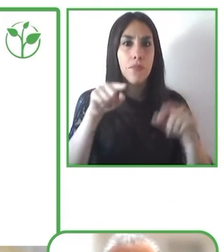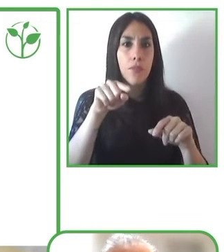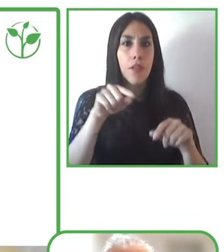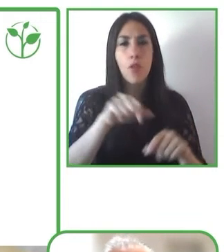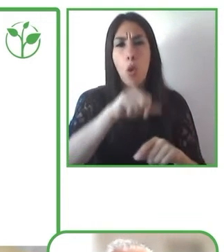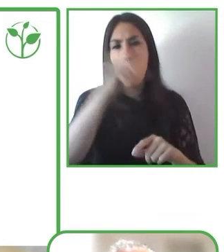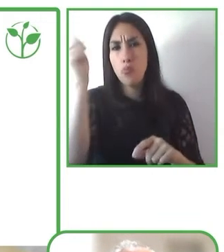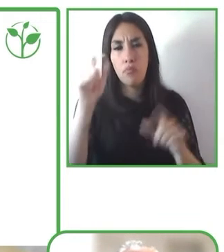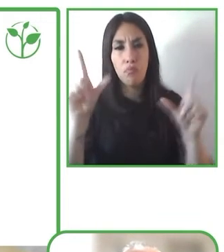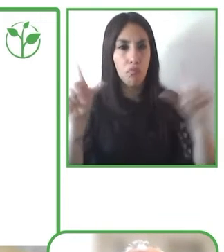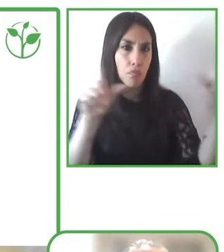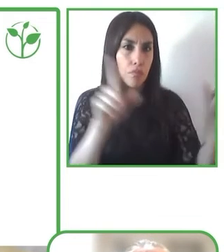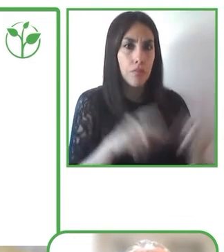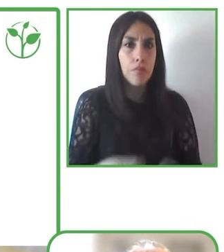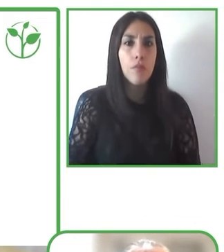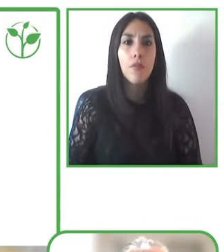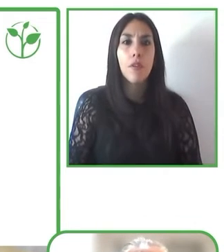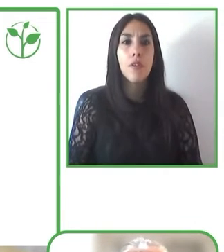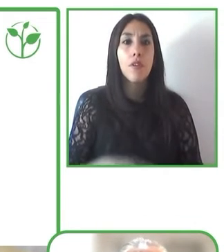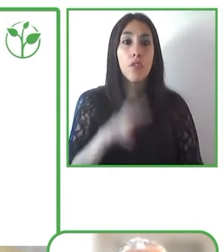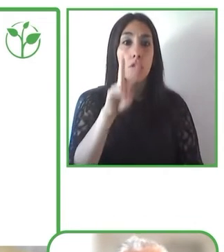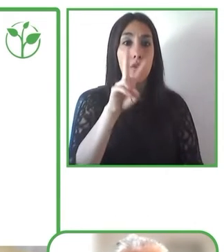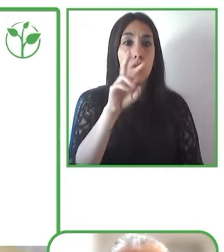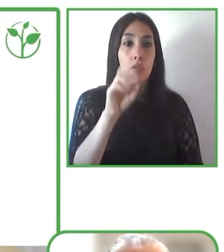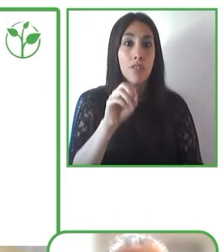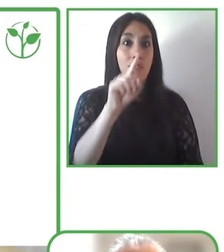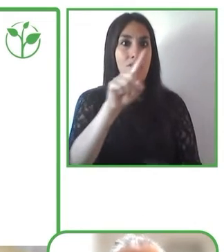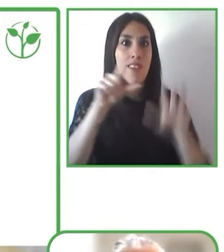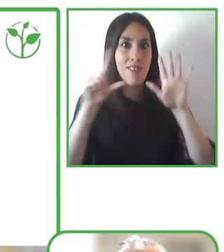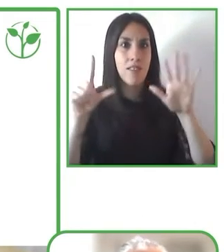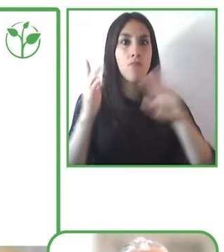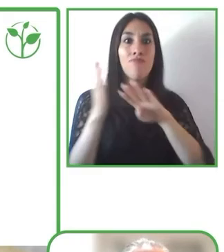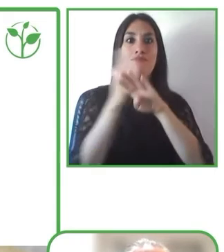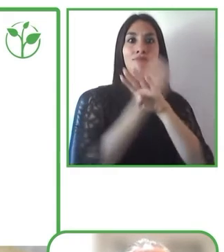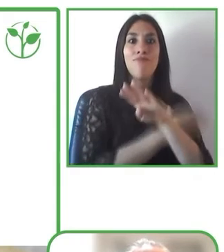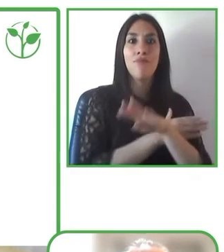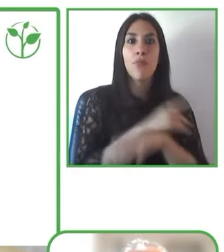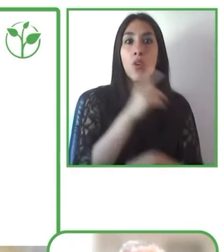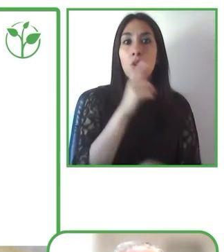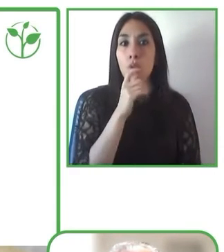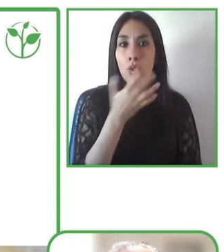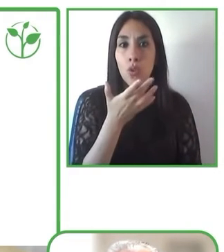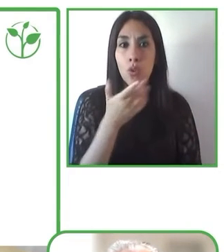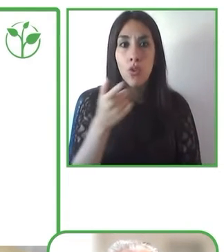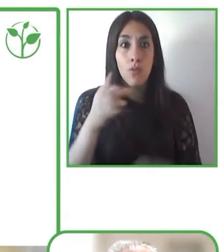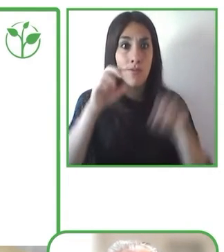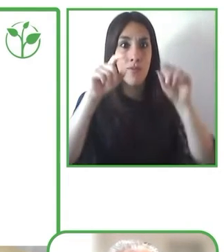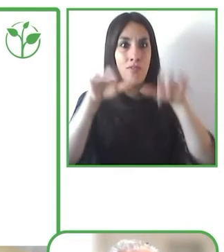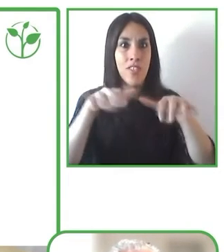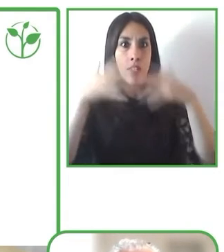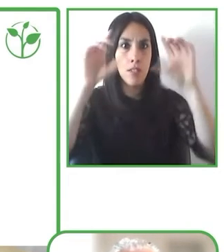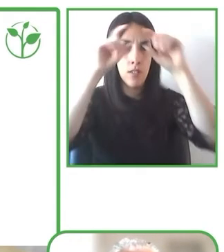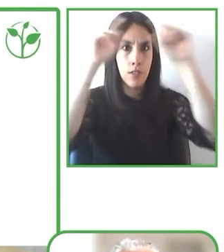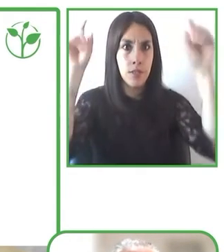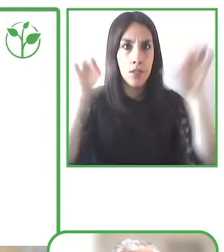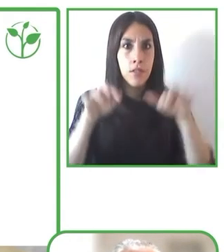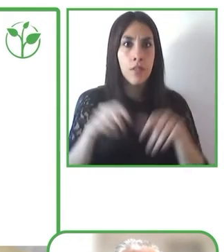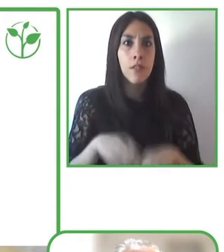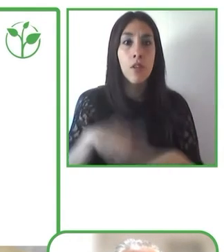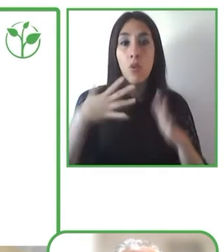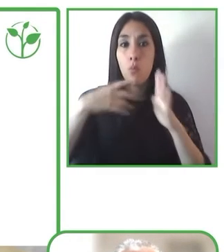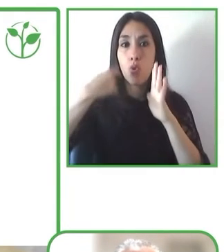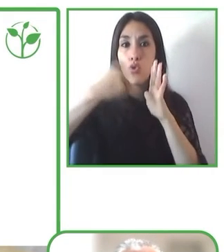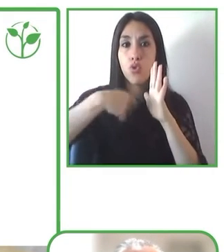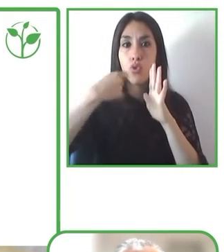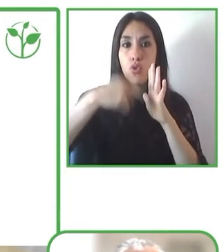en lectura fácil que diariamente facilita un montón de contenido para personas con